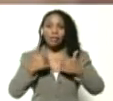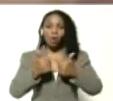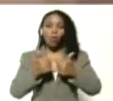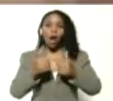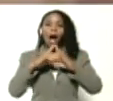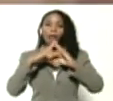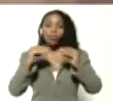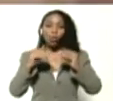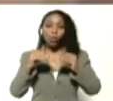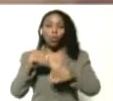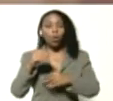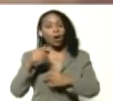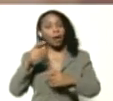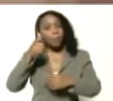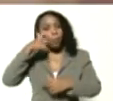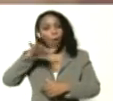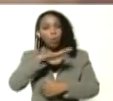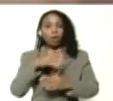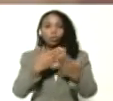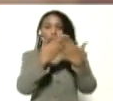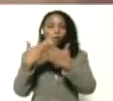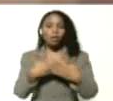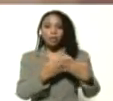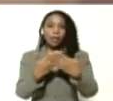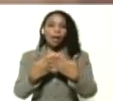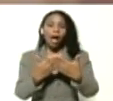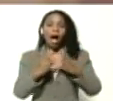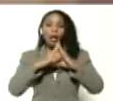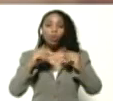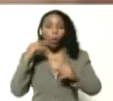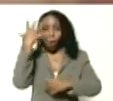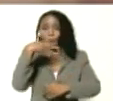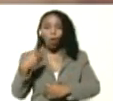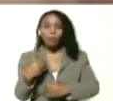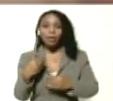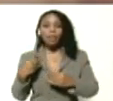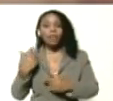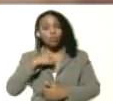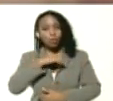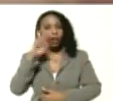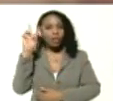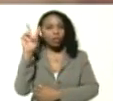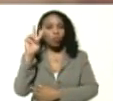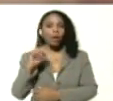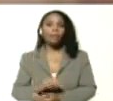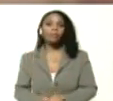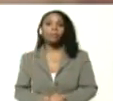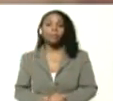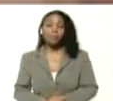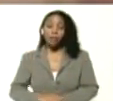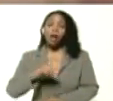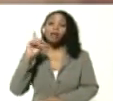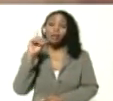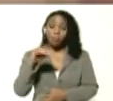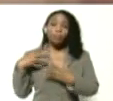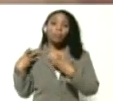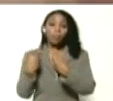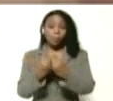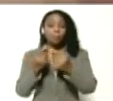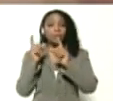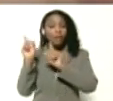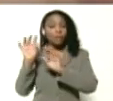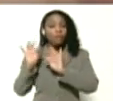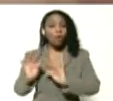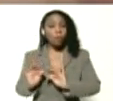a toda la población estudiantil, a todos los jóvenes estudiantes de nuestra Venezuela. También acompañamos de esta forma